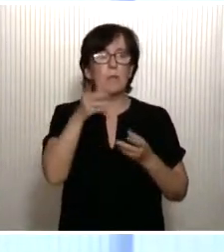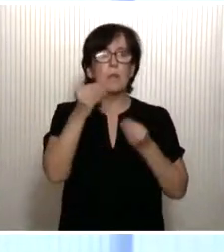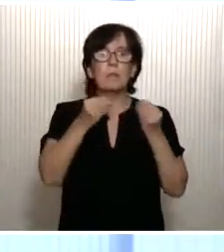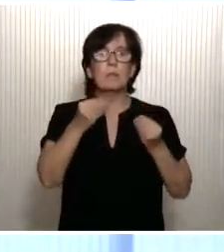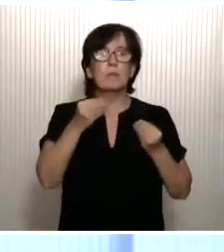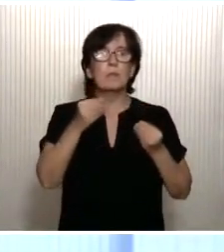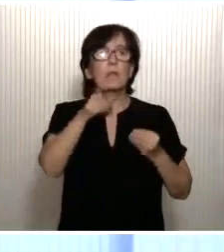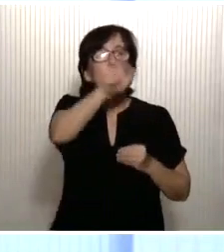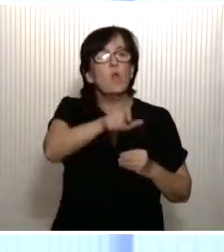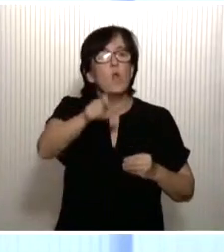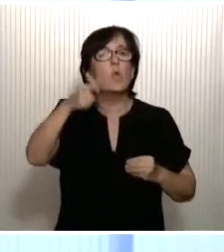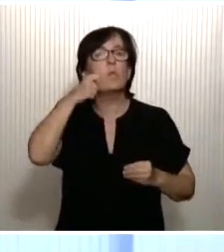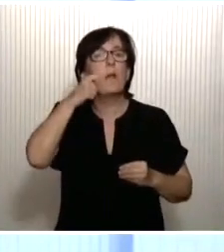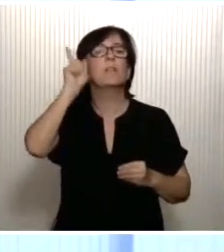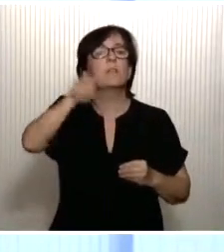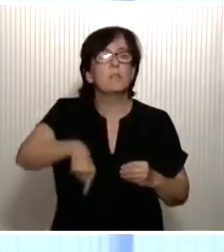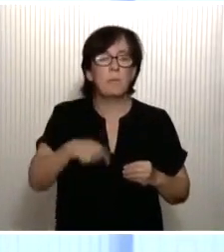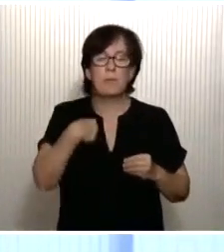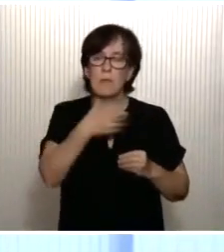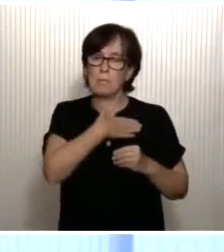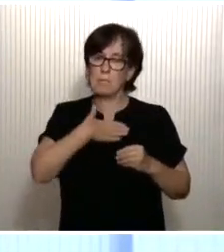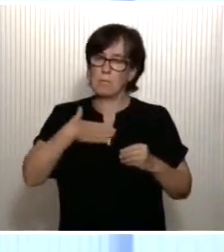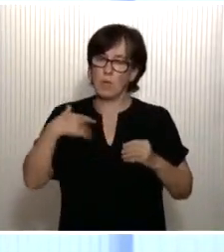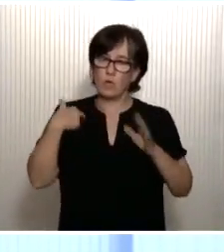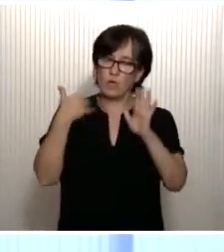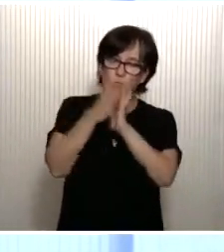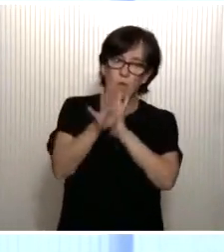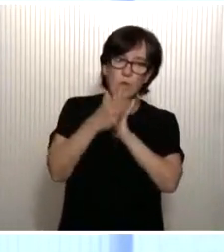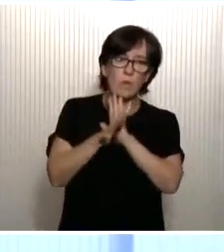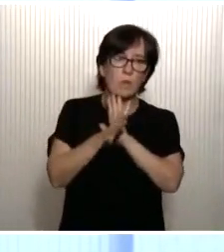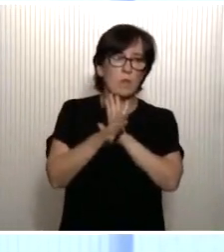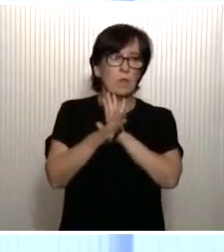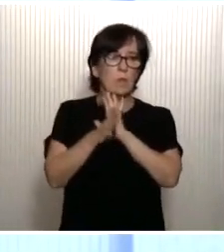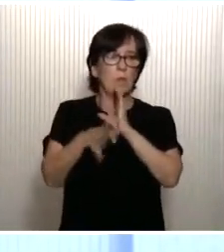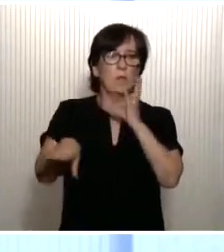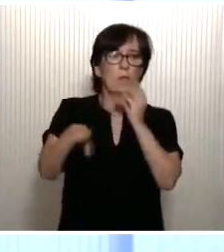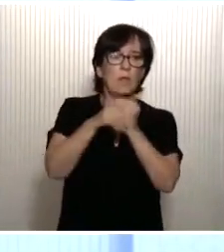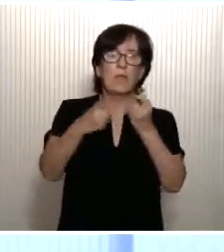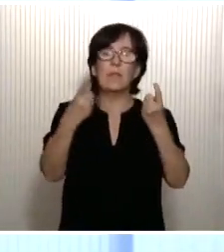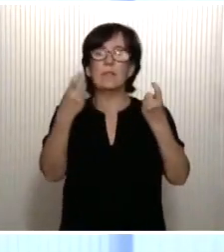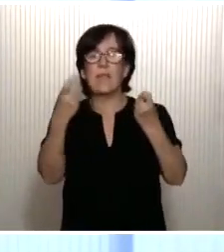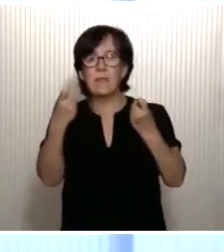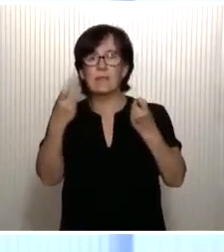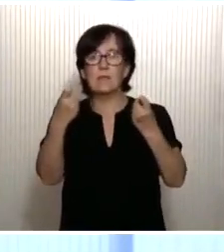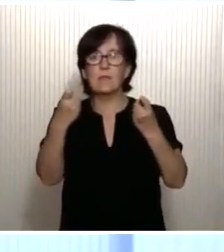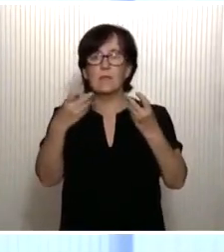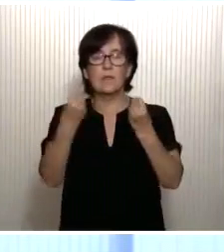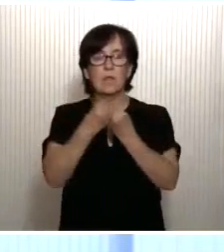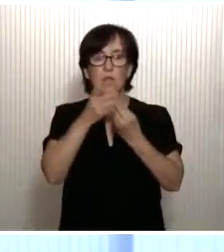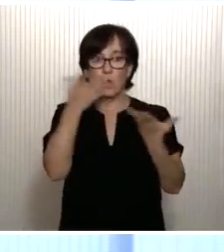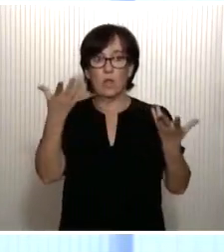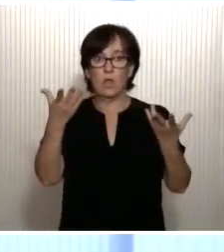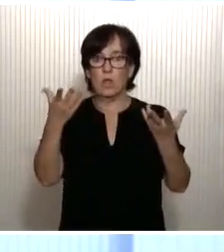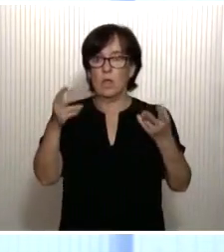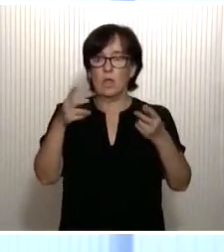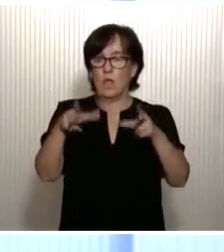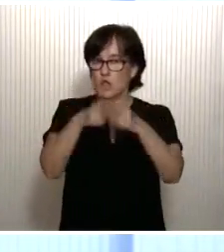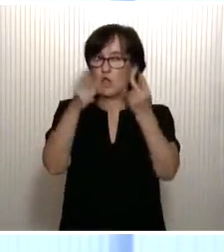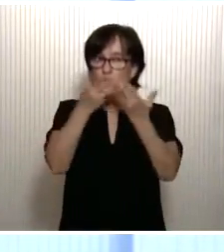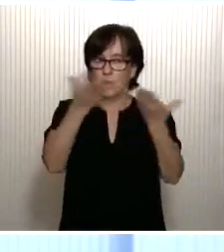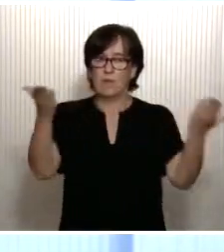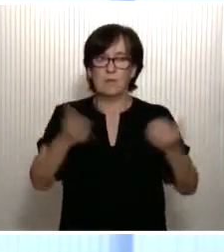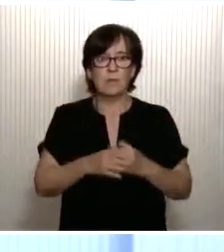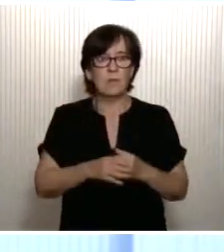humano. Pero también, y me gustaría aportar y complementar esta necesidad con el capital social. Es decir,